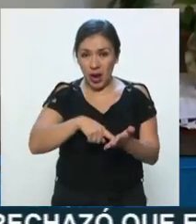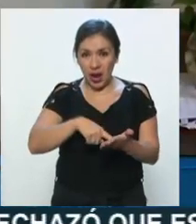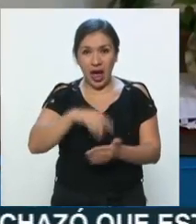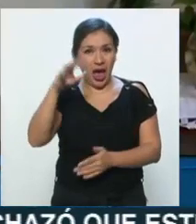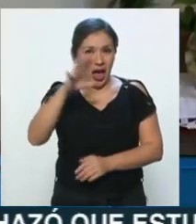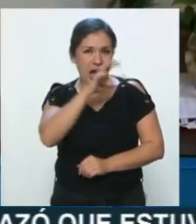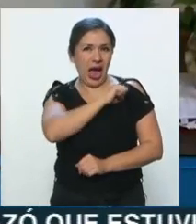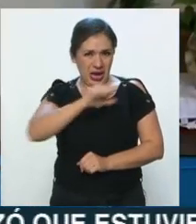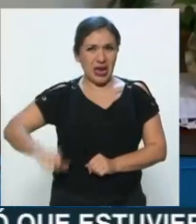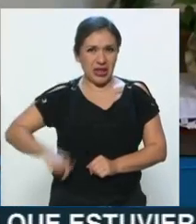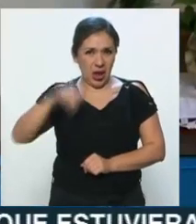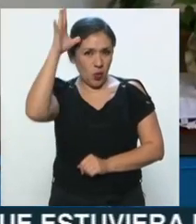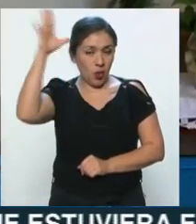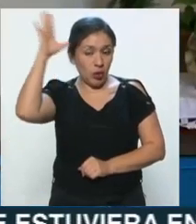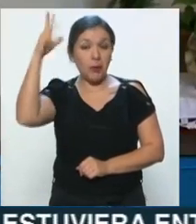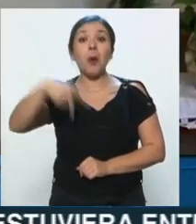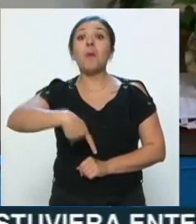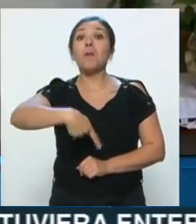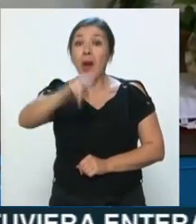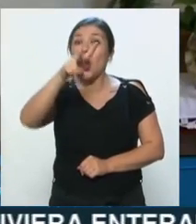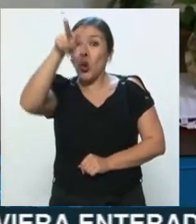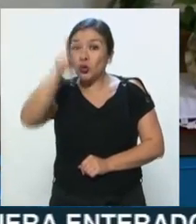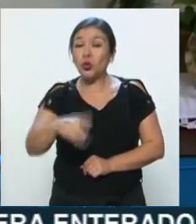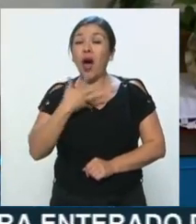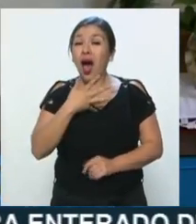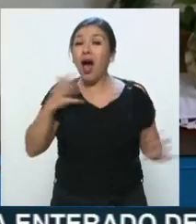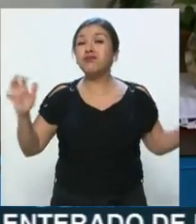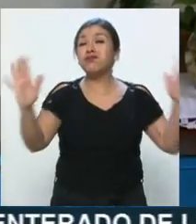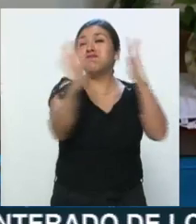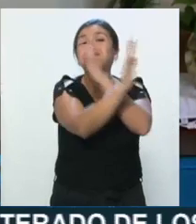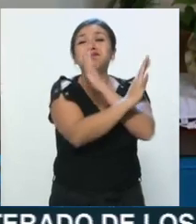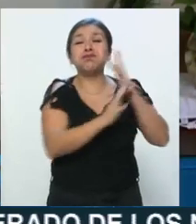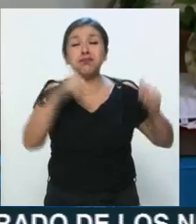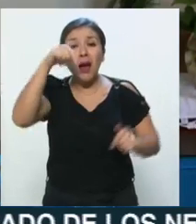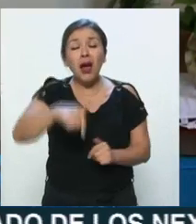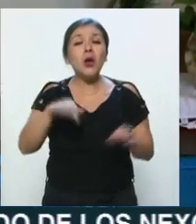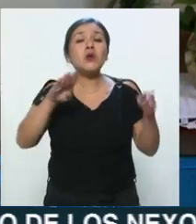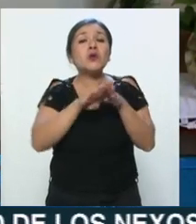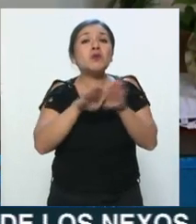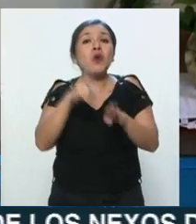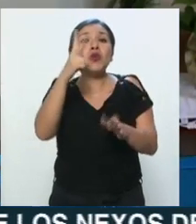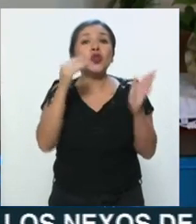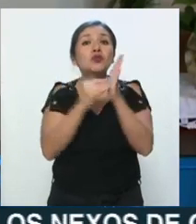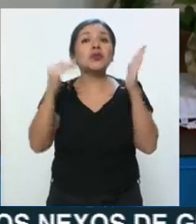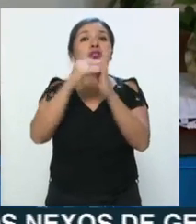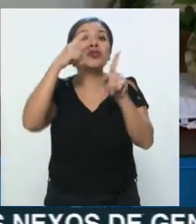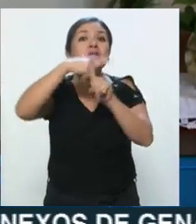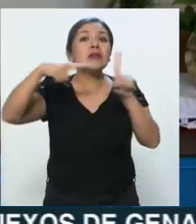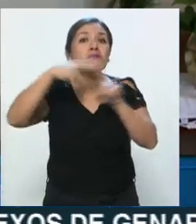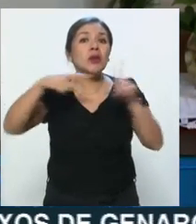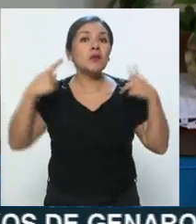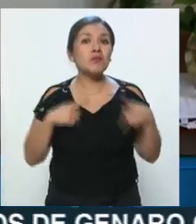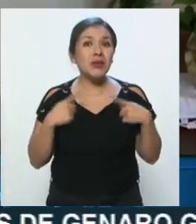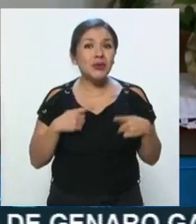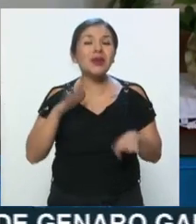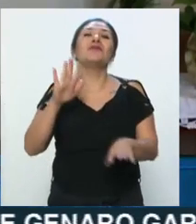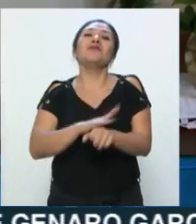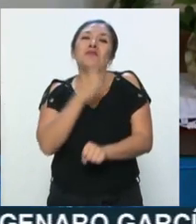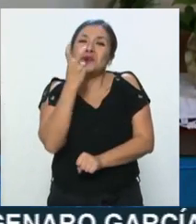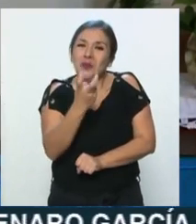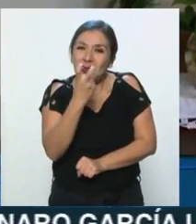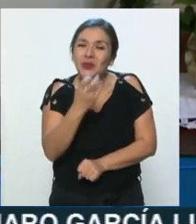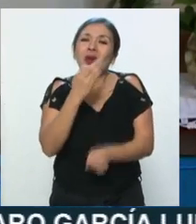tenemos en condiciones normales una población flotante de cerca de 2 millones y medio de personas. Y por eso, incluso en este momento,